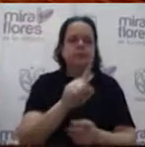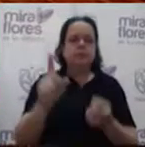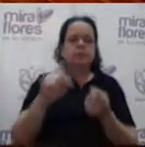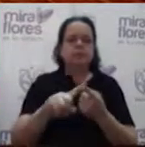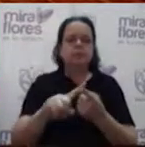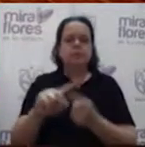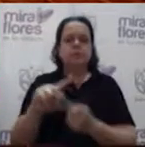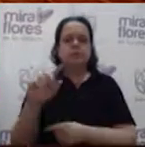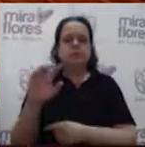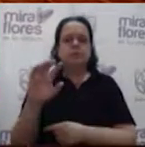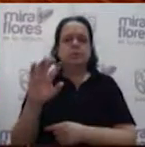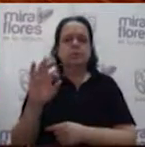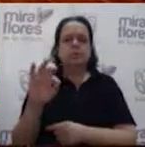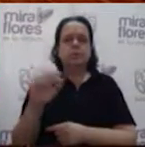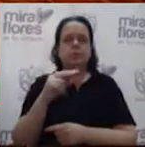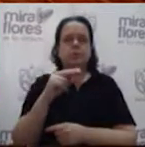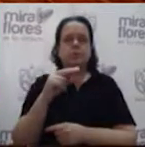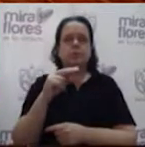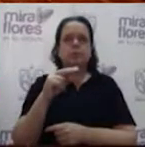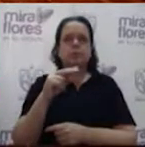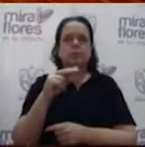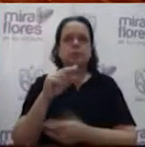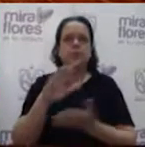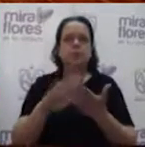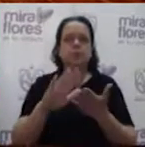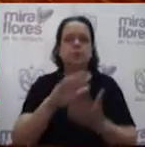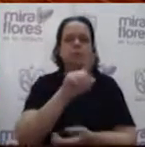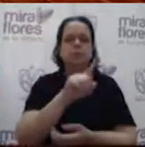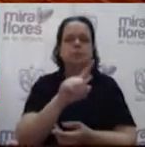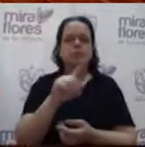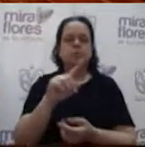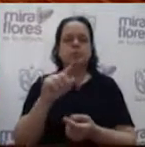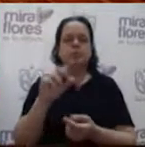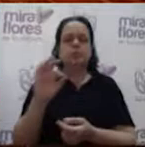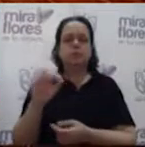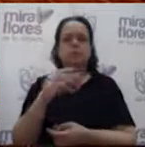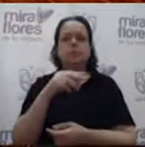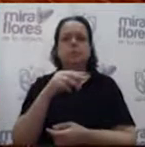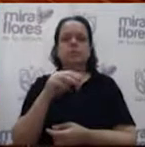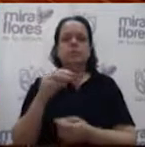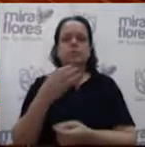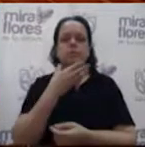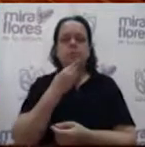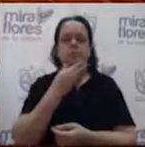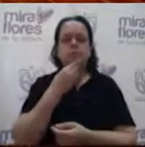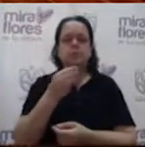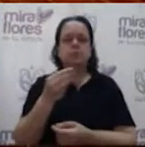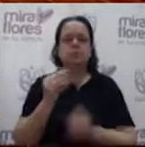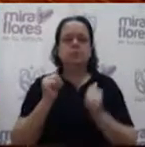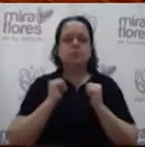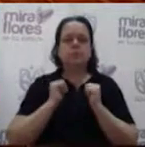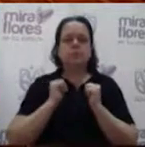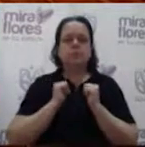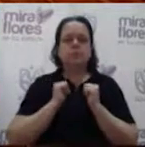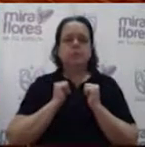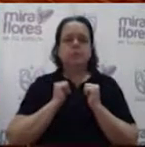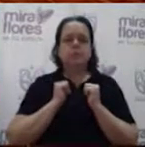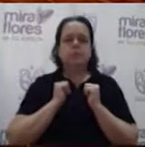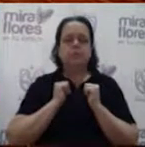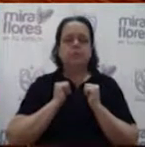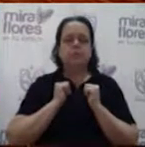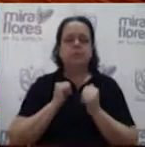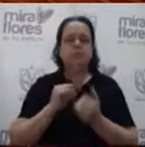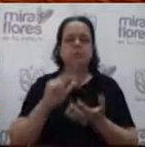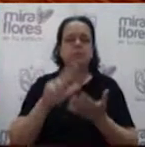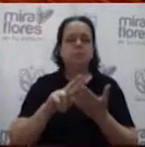al 9 de noviembre del año en curso, correspondiente, perdón, de diciembre, correspondiente a su periodo vacacional respectivo de conformidad